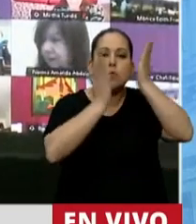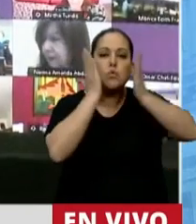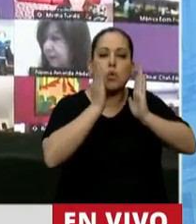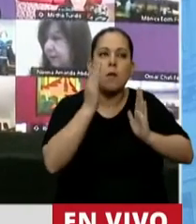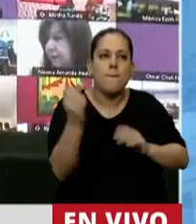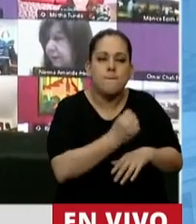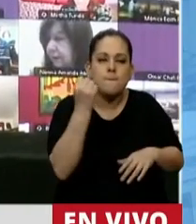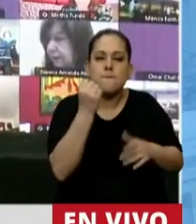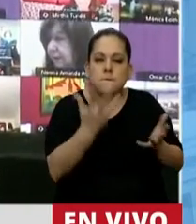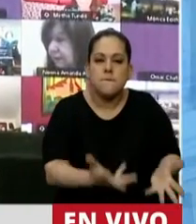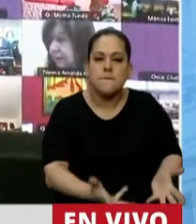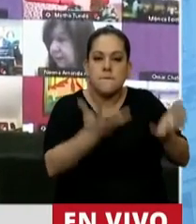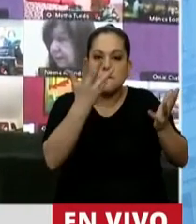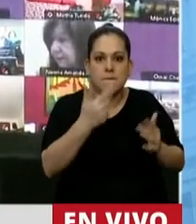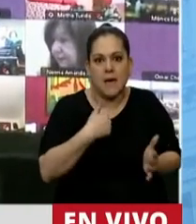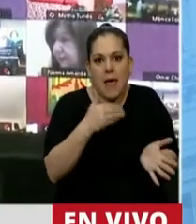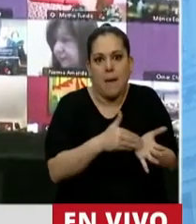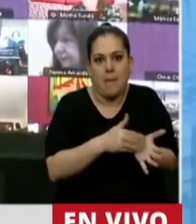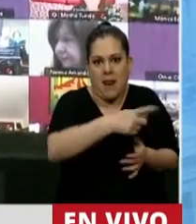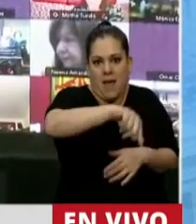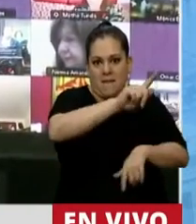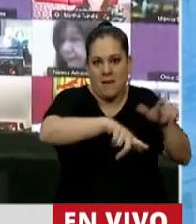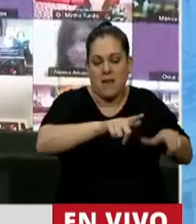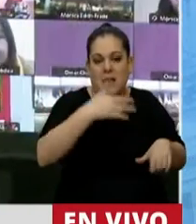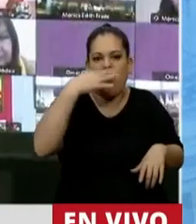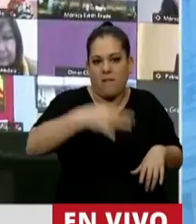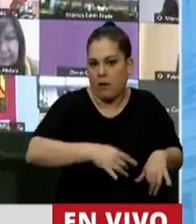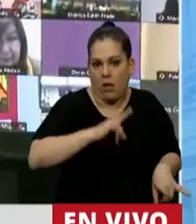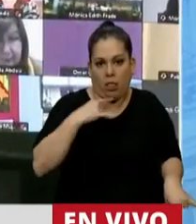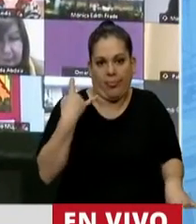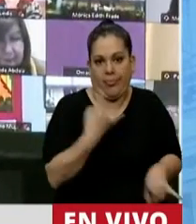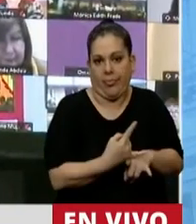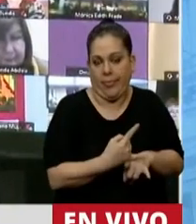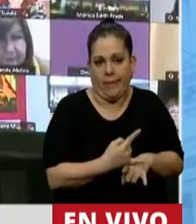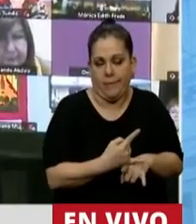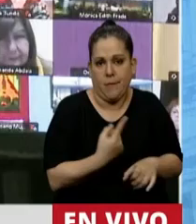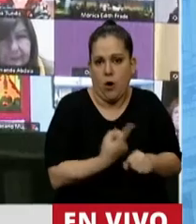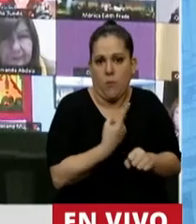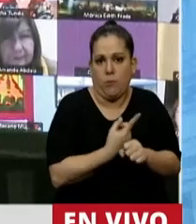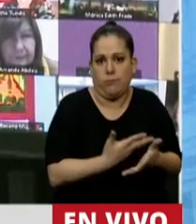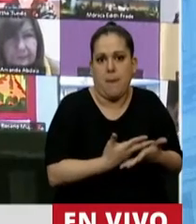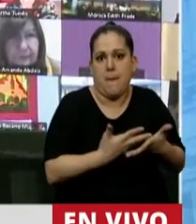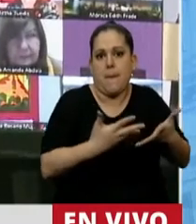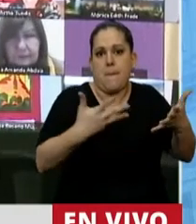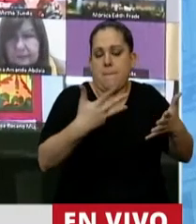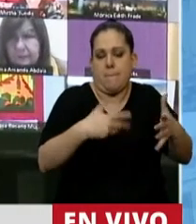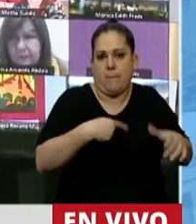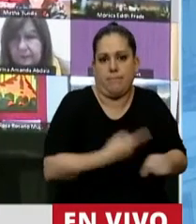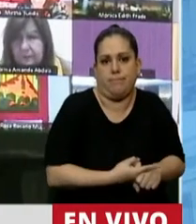de crecer. Y creo que ese fue el error de muchos, de crecer. Y hoy,